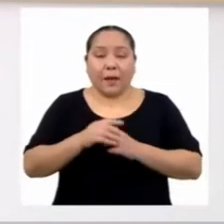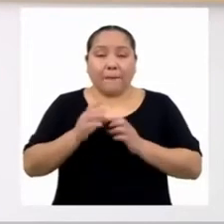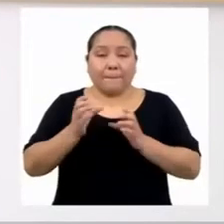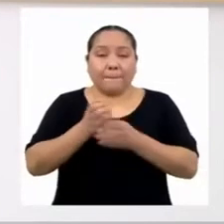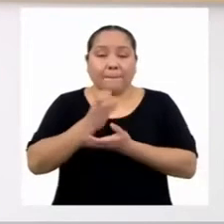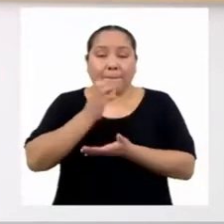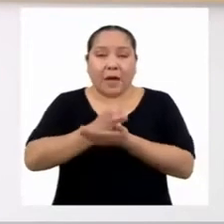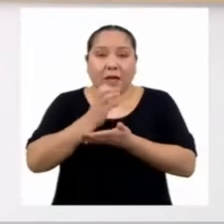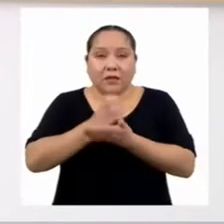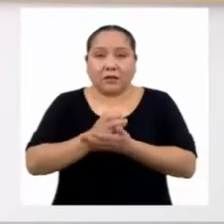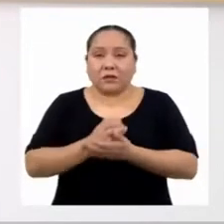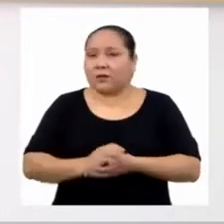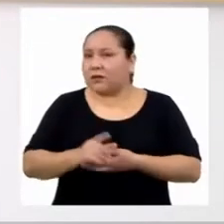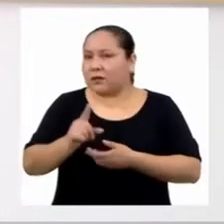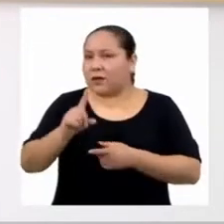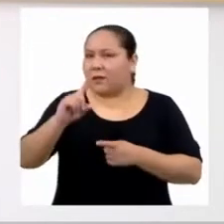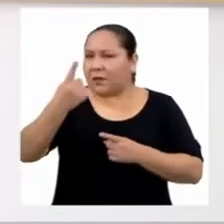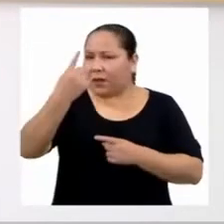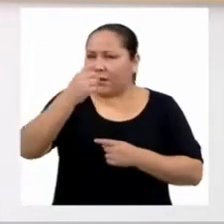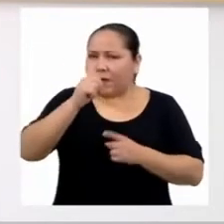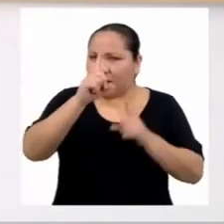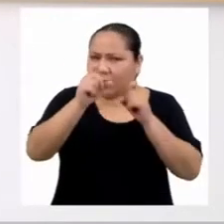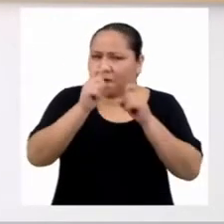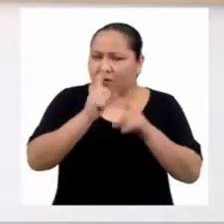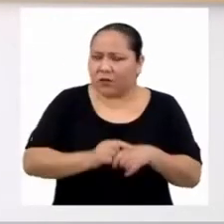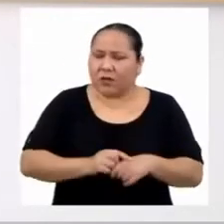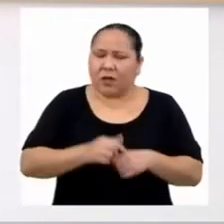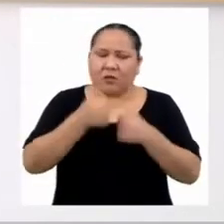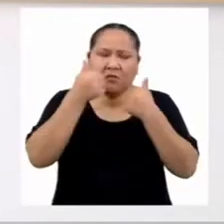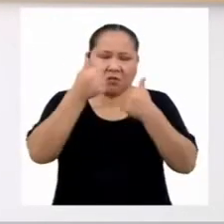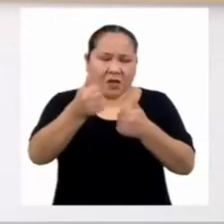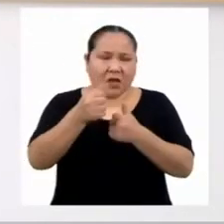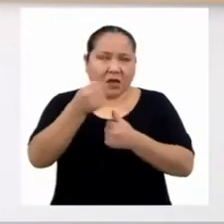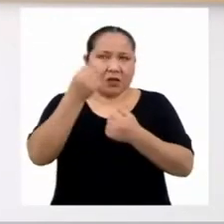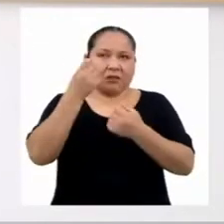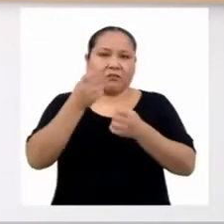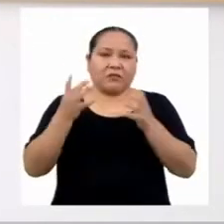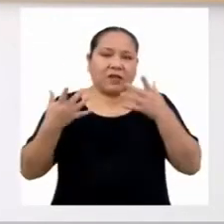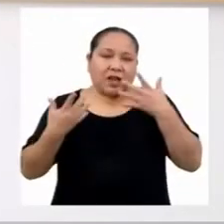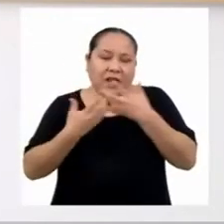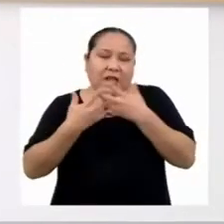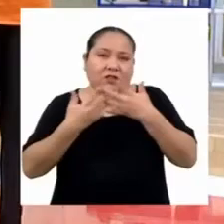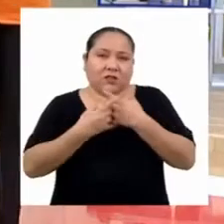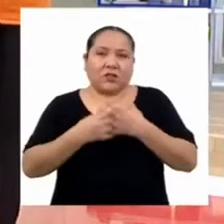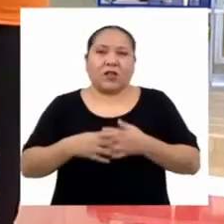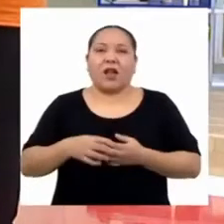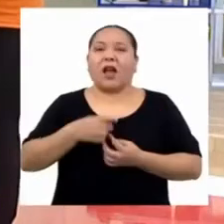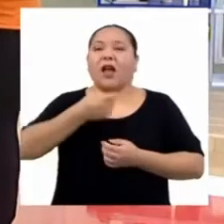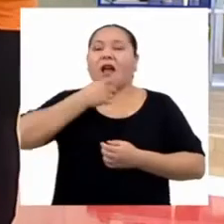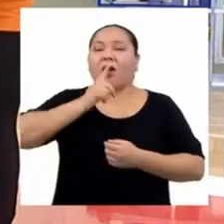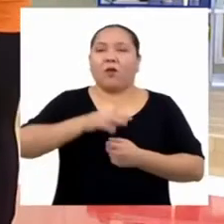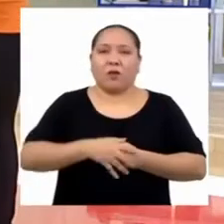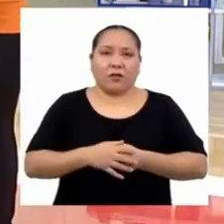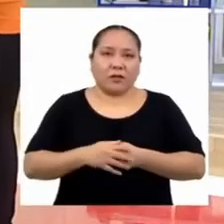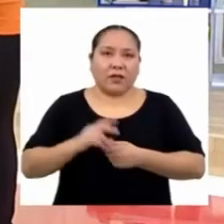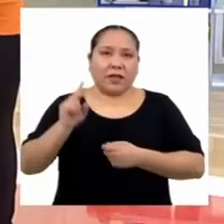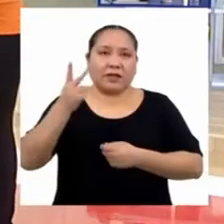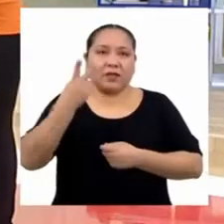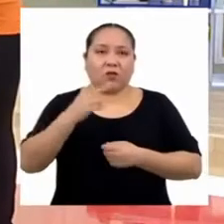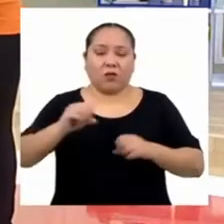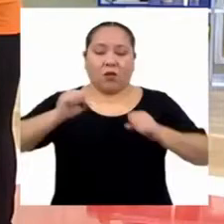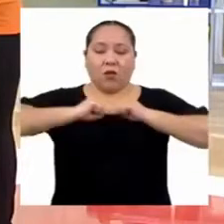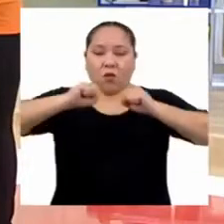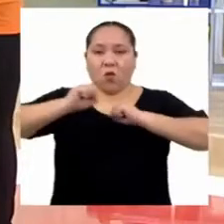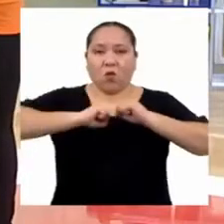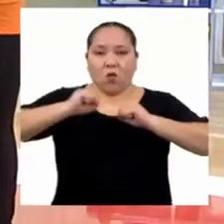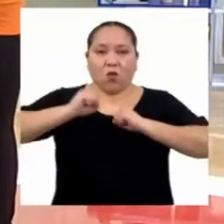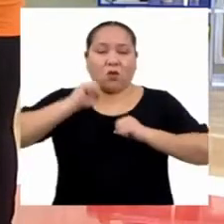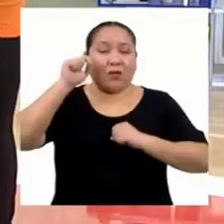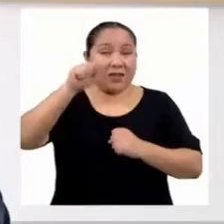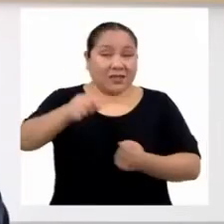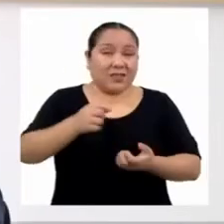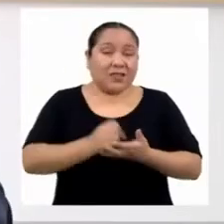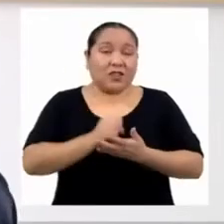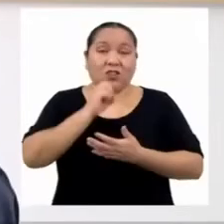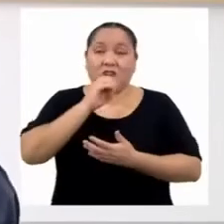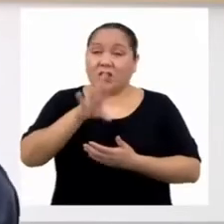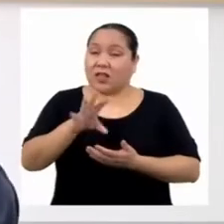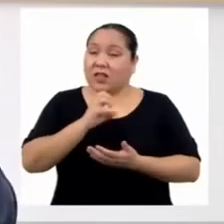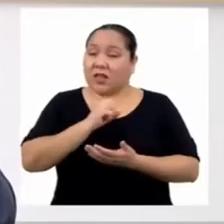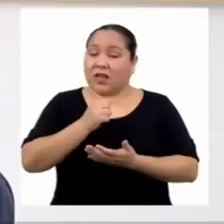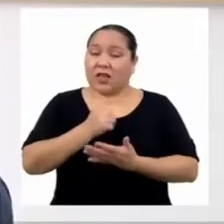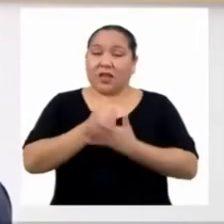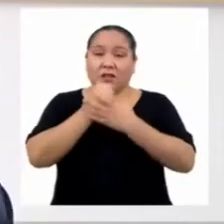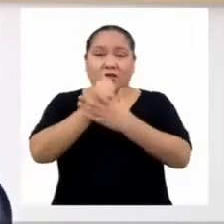relacione al agua. ¿Qué te parece si la segunda va más hacia el ejercicio físico? Les dije que el ejercicio nos sería muy útil hoy.